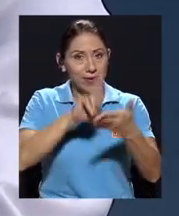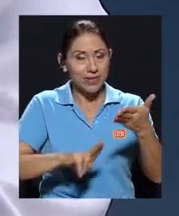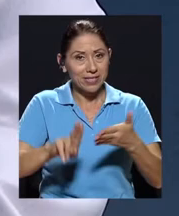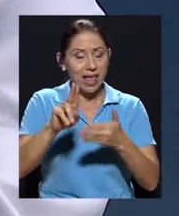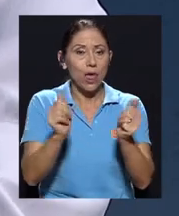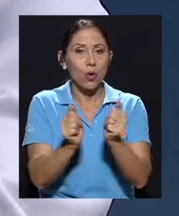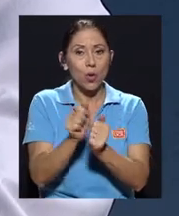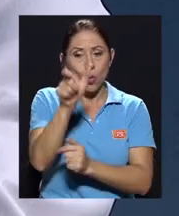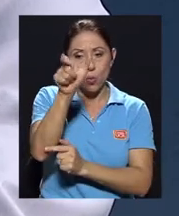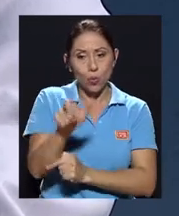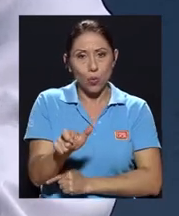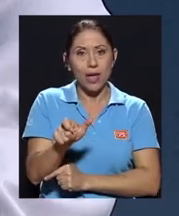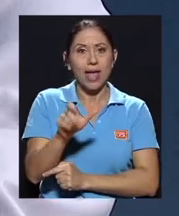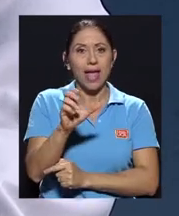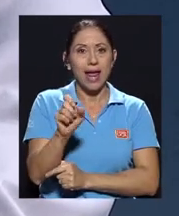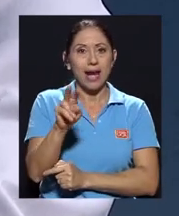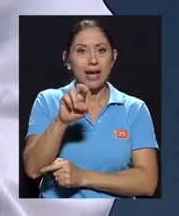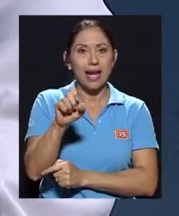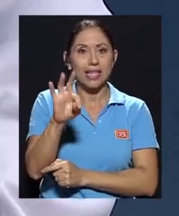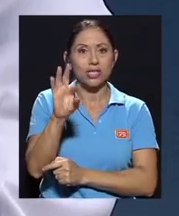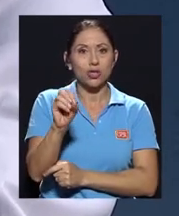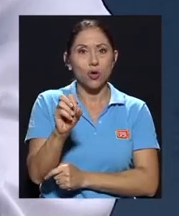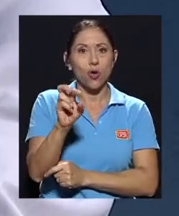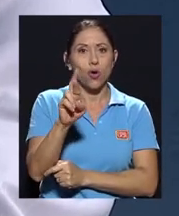persona de su director, don Ernesto Rivera.